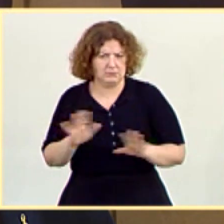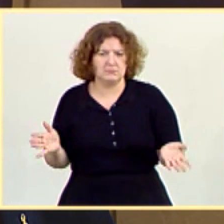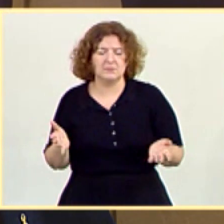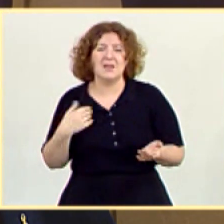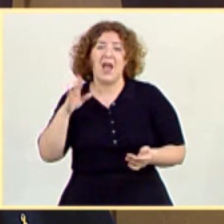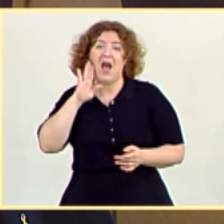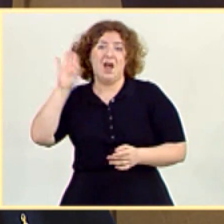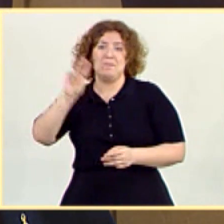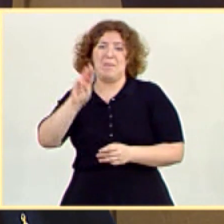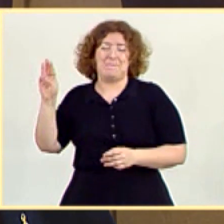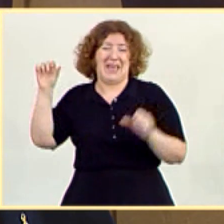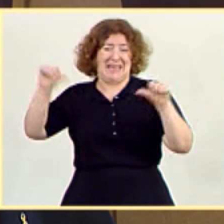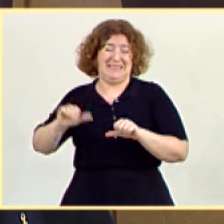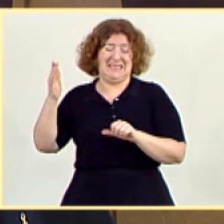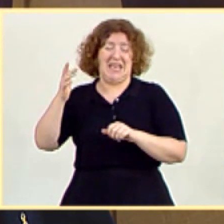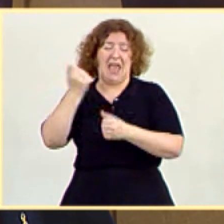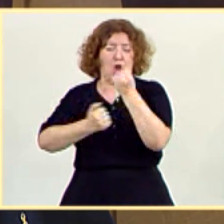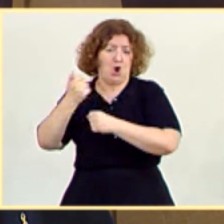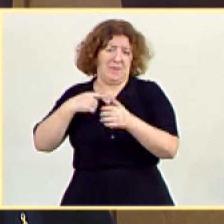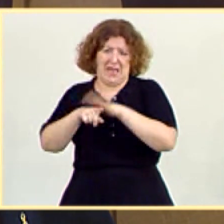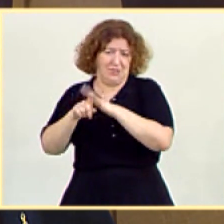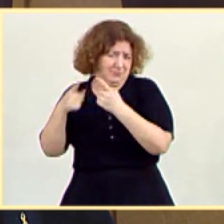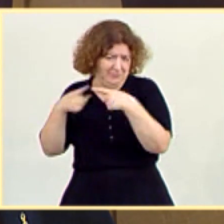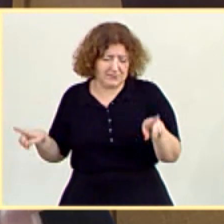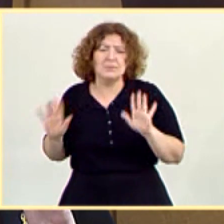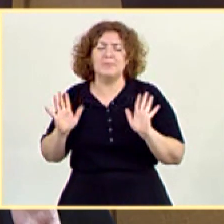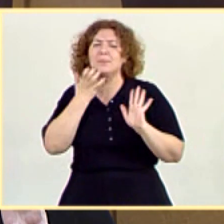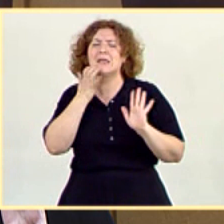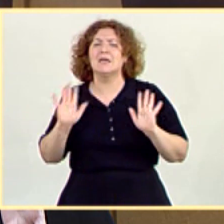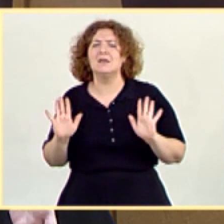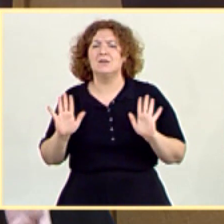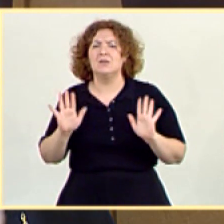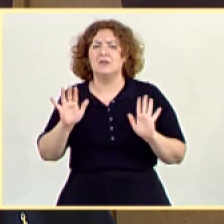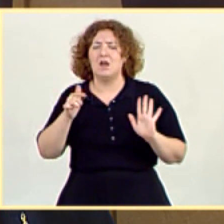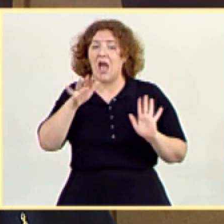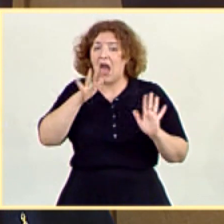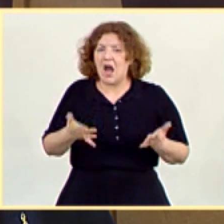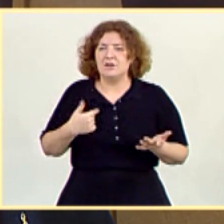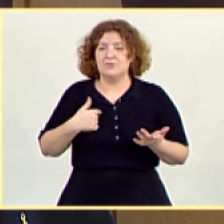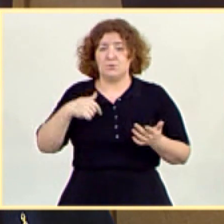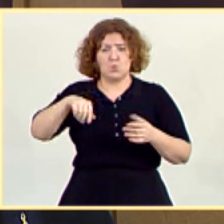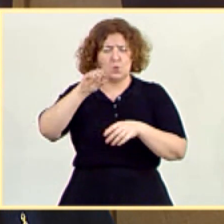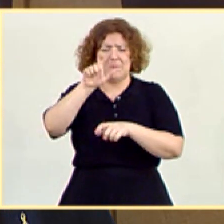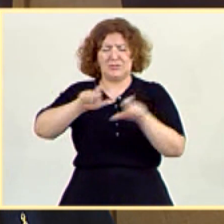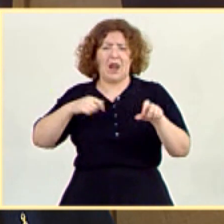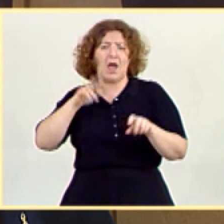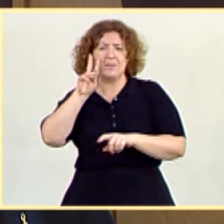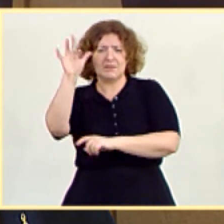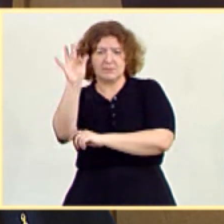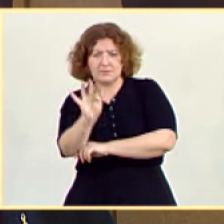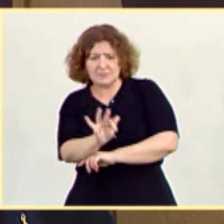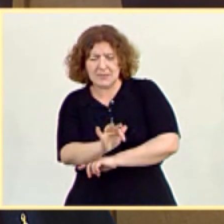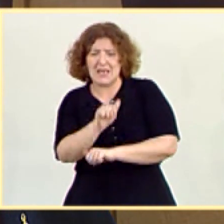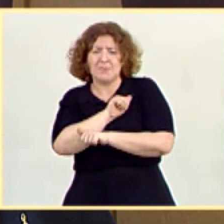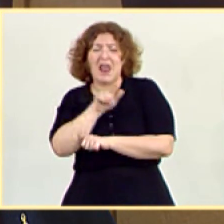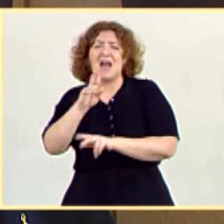Popular de la anterior crisis económica. Pero a día de hoy mucha gente está siguiendo esta intervención, sus respuestas